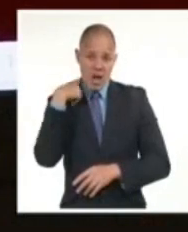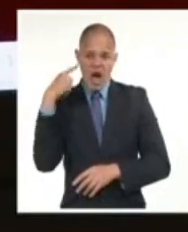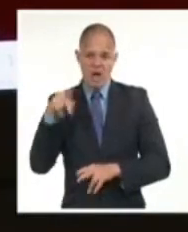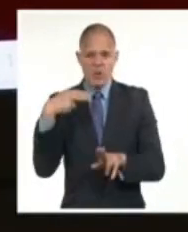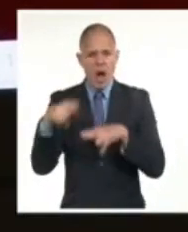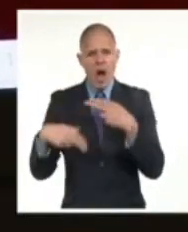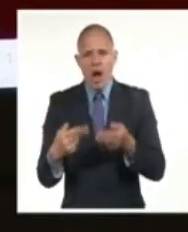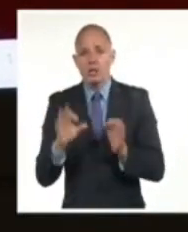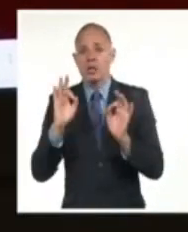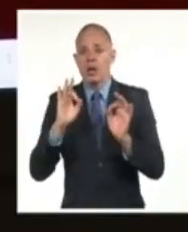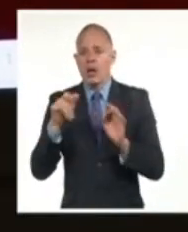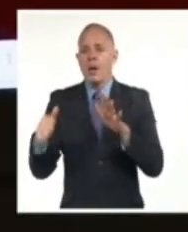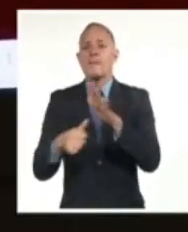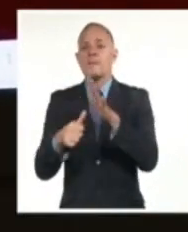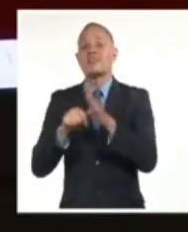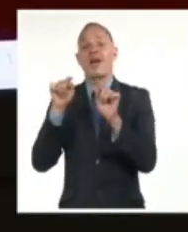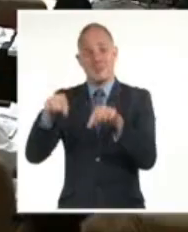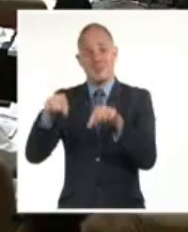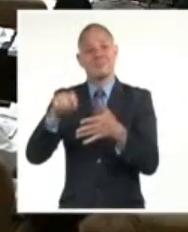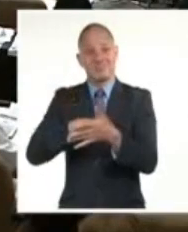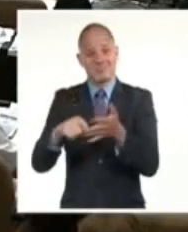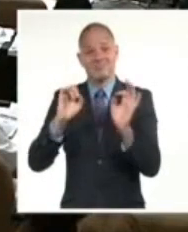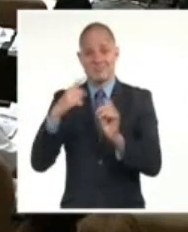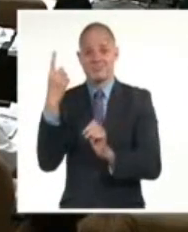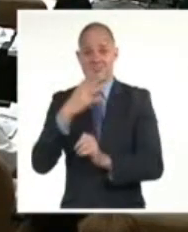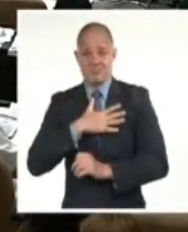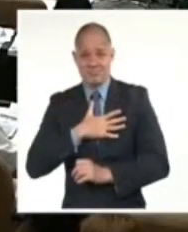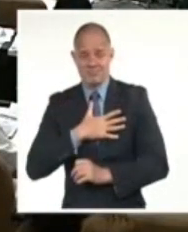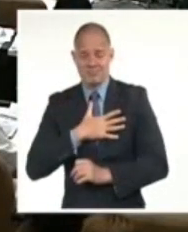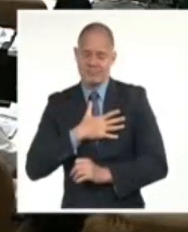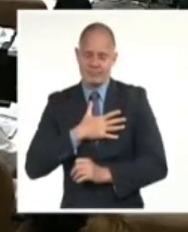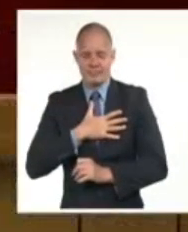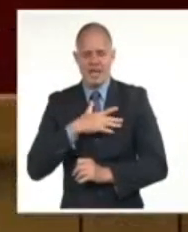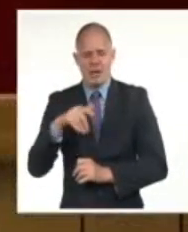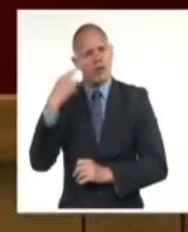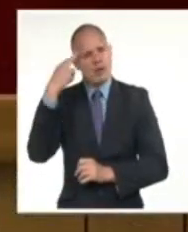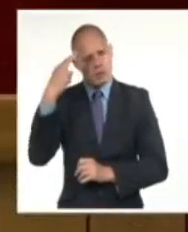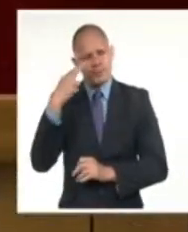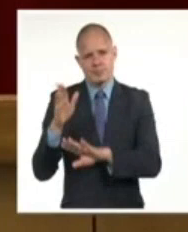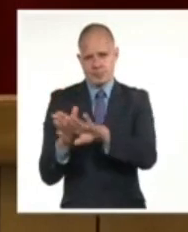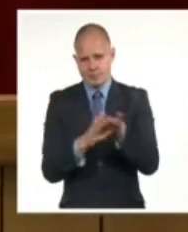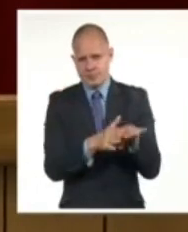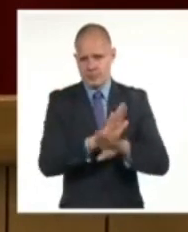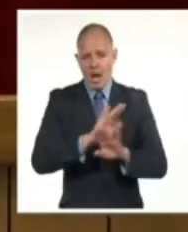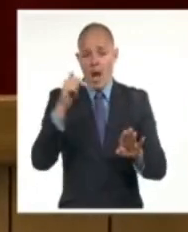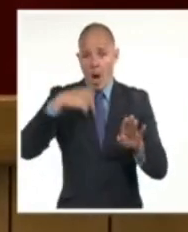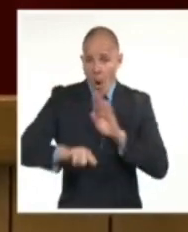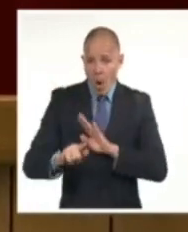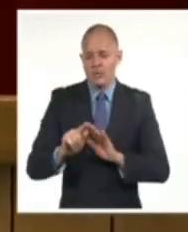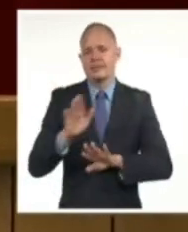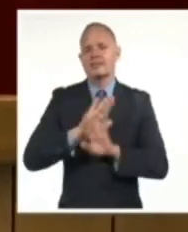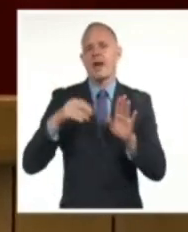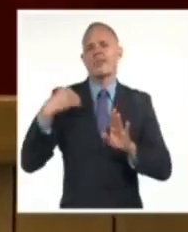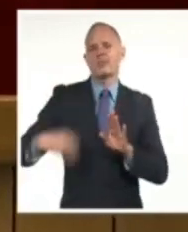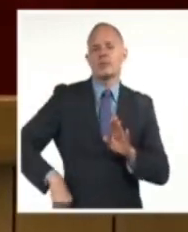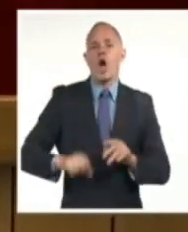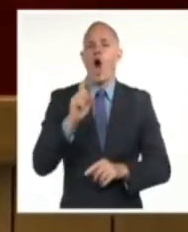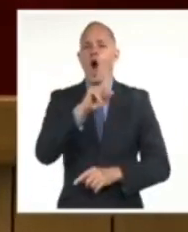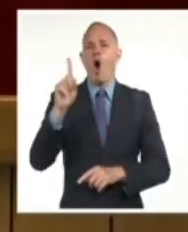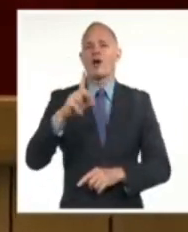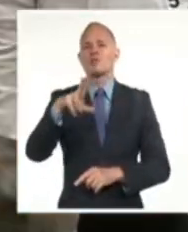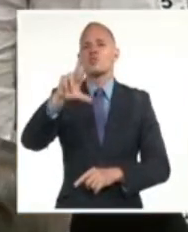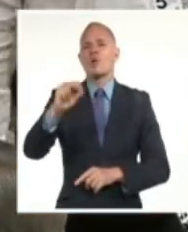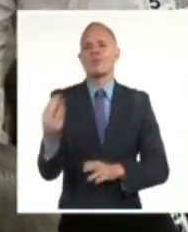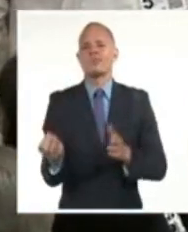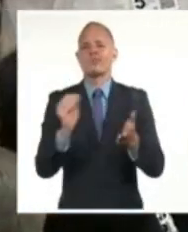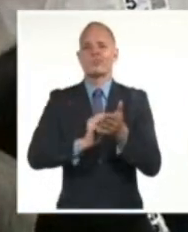responsabilidad de presidente de la Asamblea Nacional. En esta primera jornada se presentaron 11 nuevos diputados, que tras